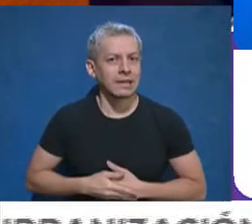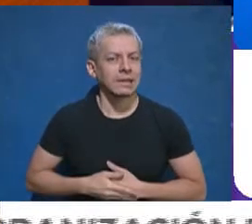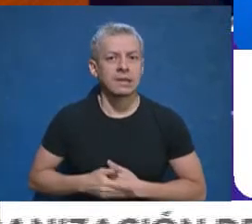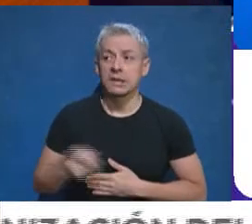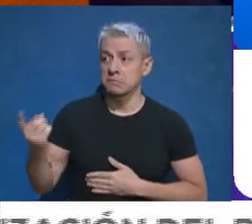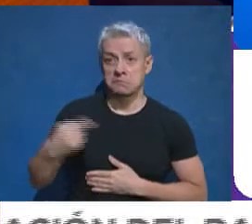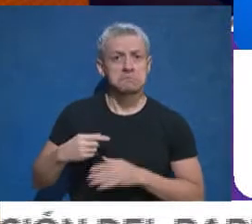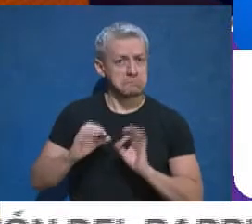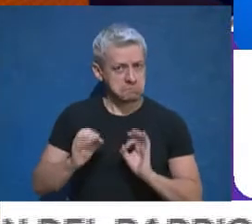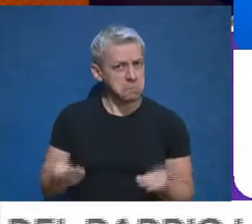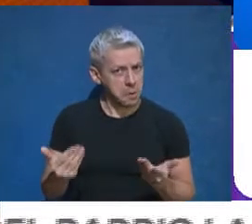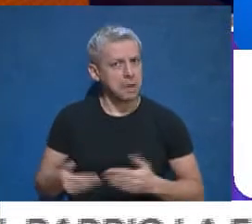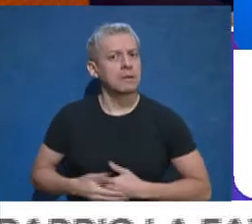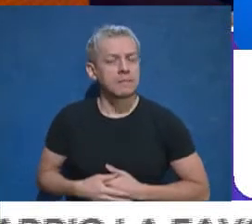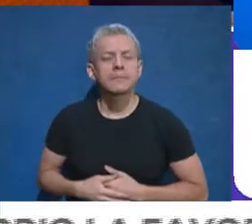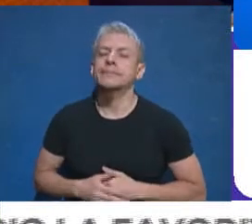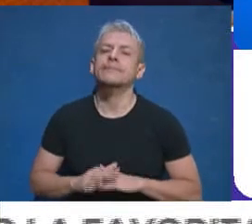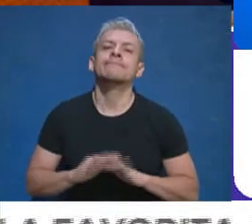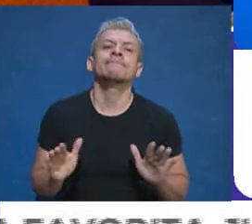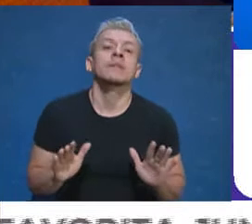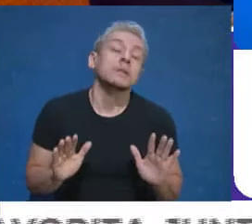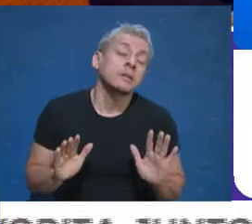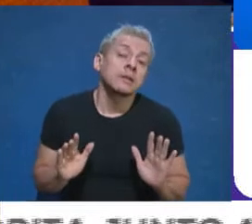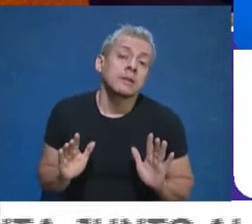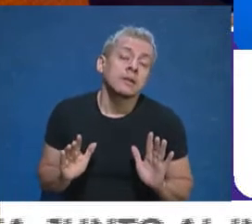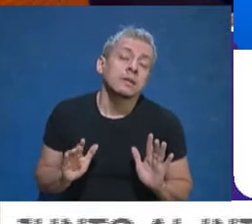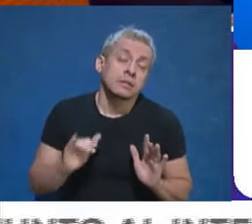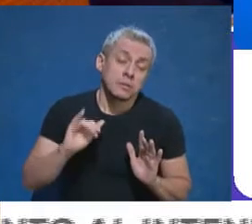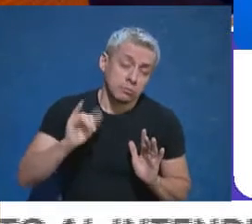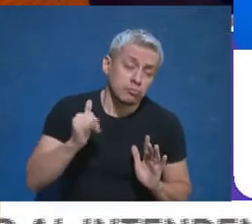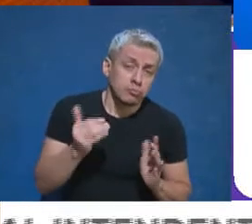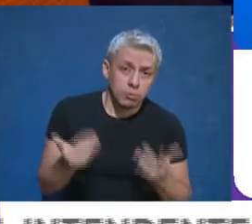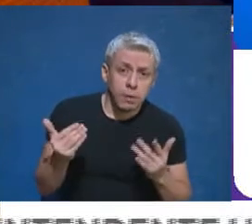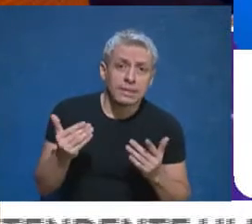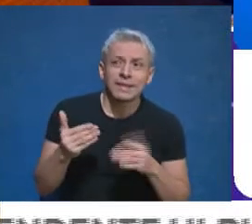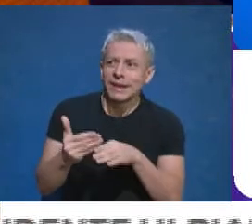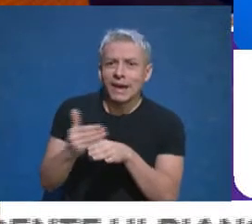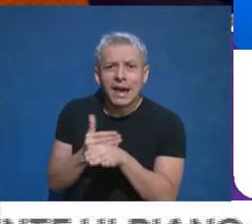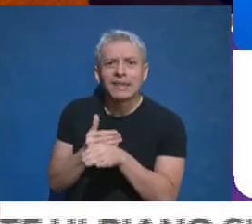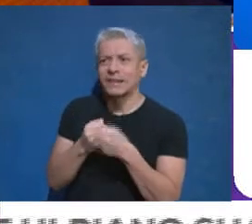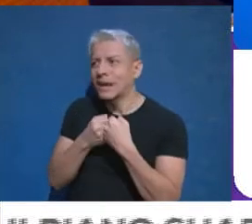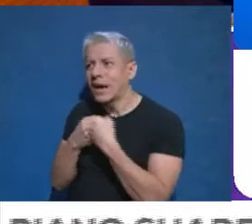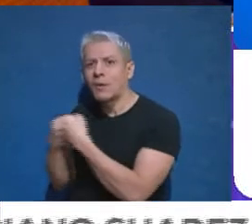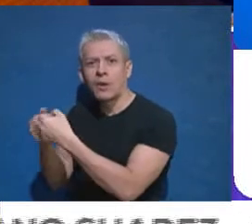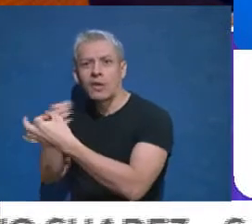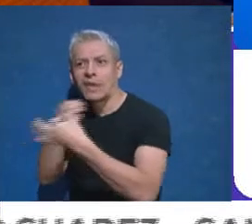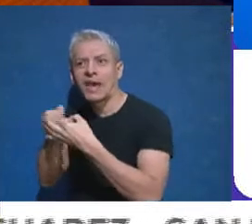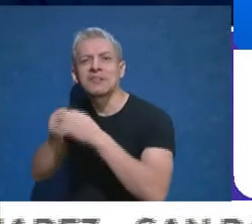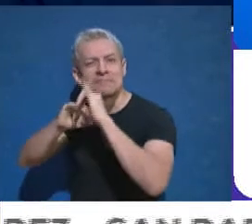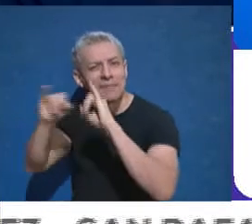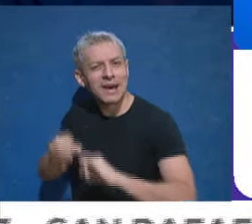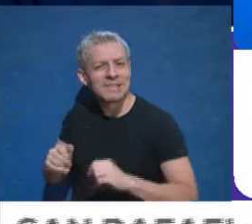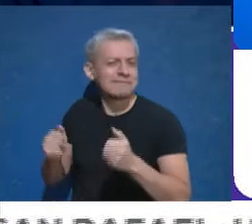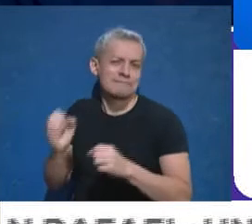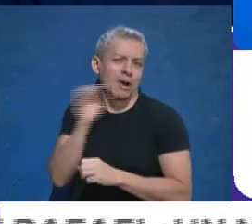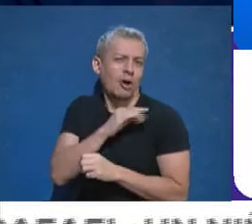constitucionalmente. No descarto, como le digo, bajo ningún aspecto que una negociación llegue a buen puerto en forma más rápida,